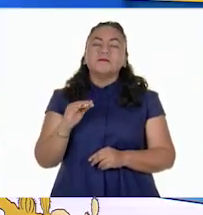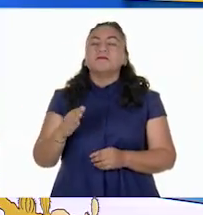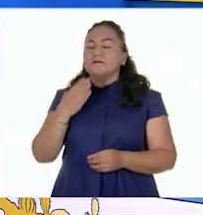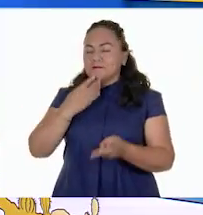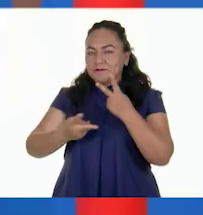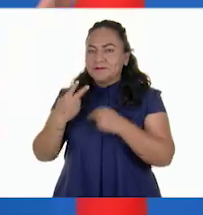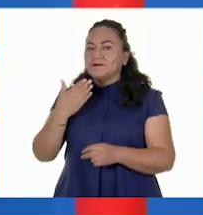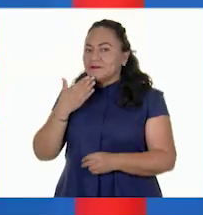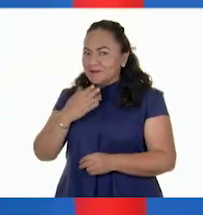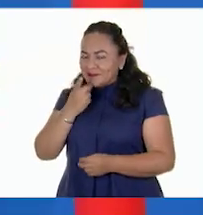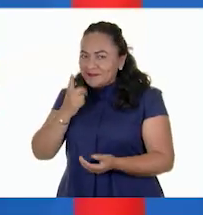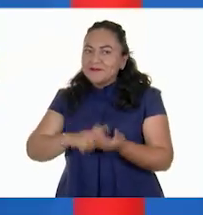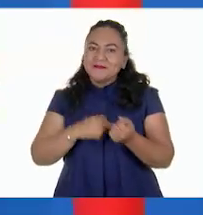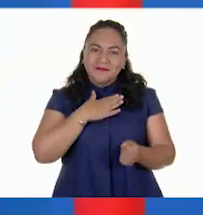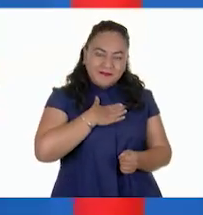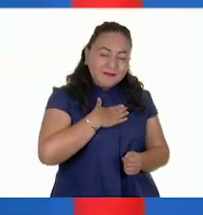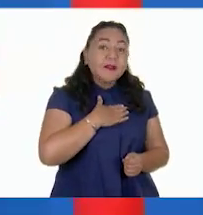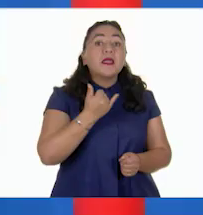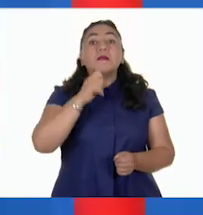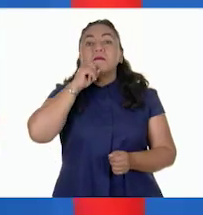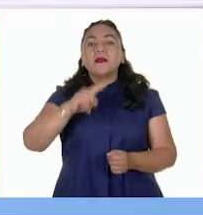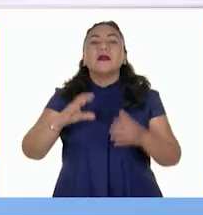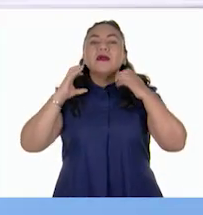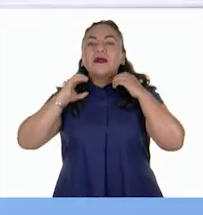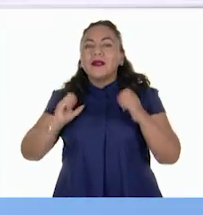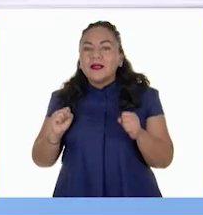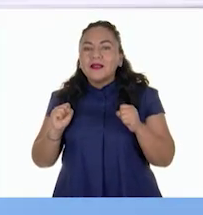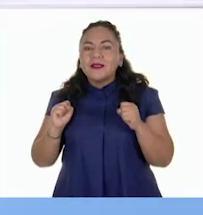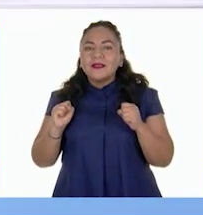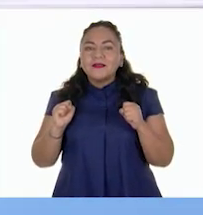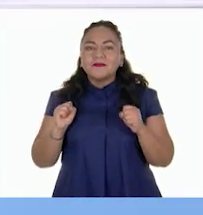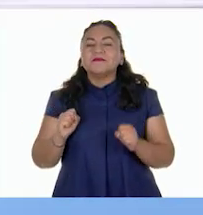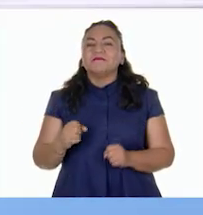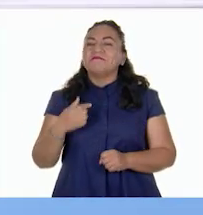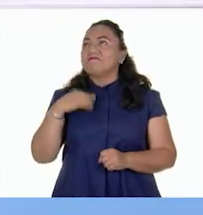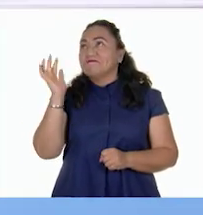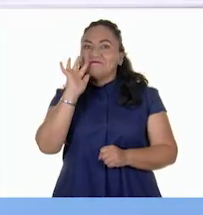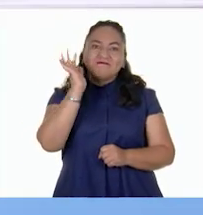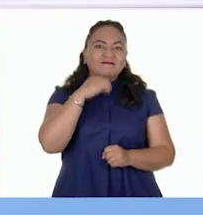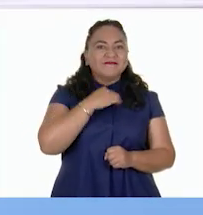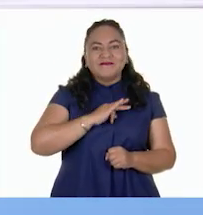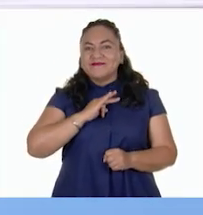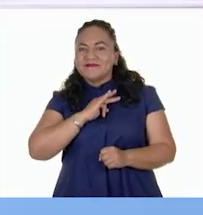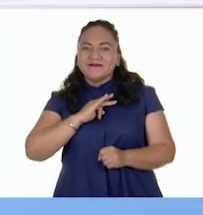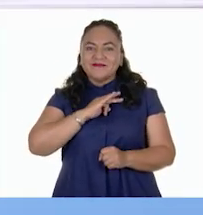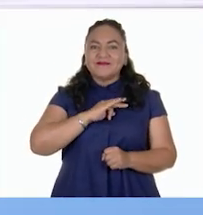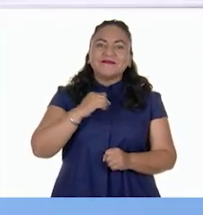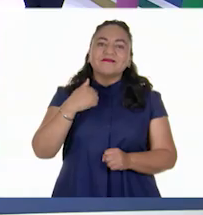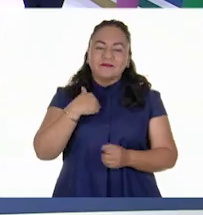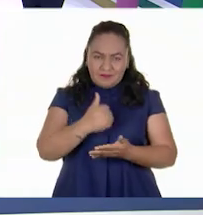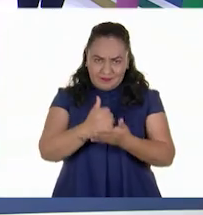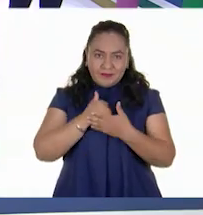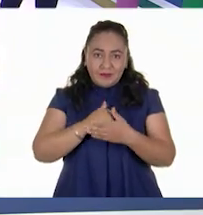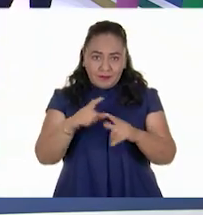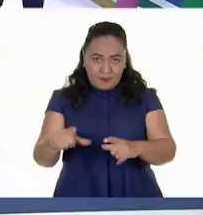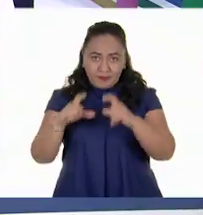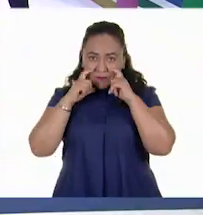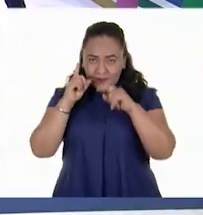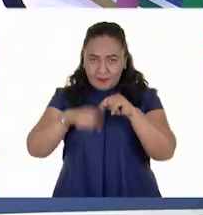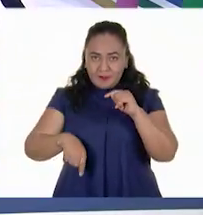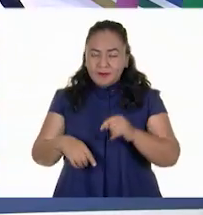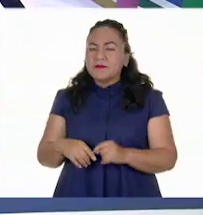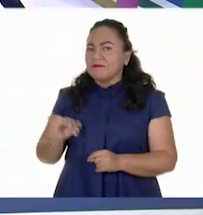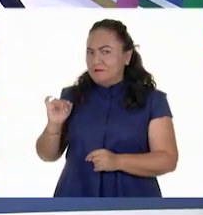Larisa. Y por supuesto, nuestra querida Ale. ¡Ah! Yo estoy muy feliz. Lari, ¿me ayudas con mi cubrebocas? Sí.